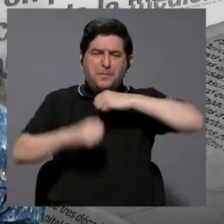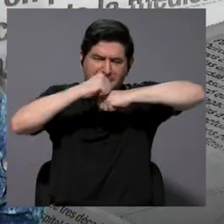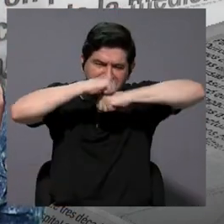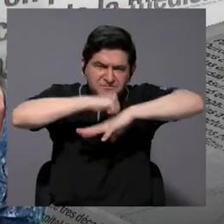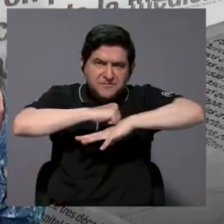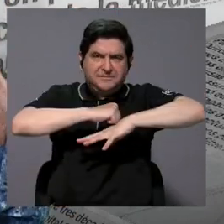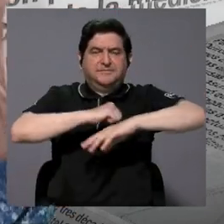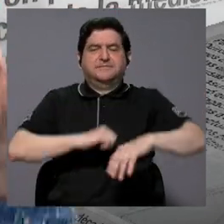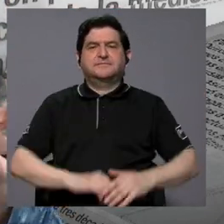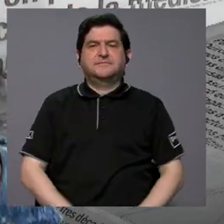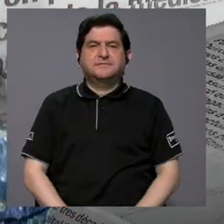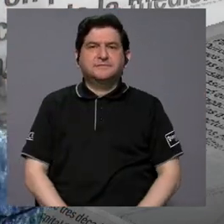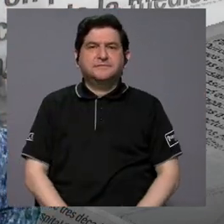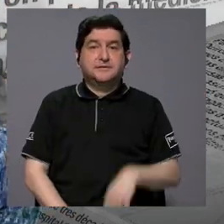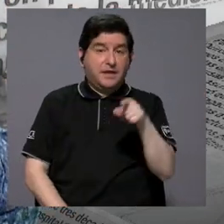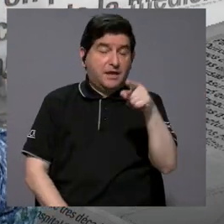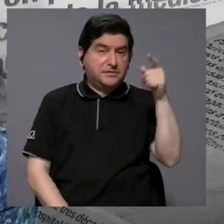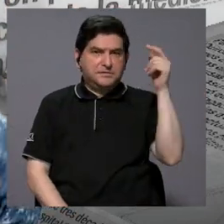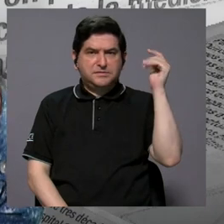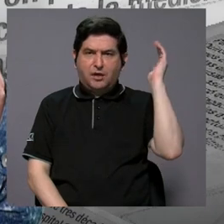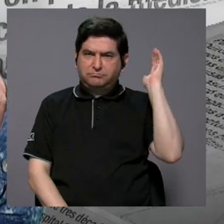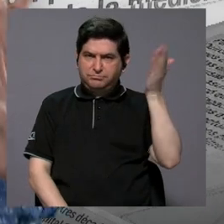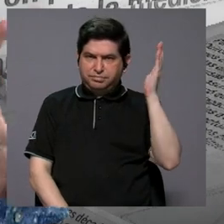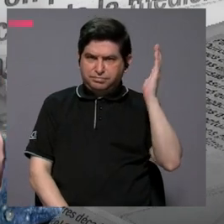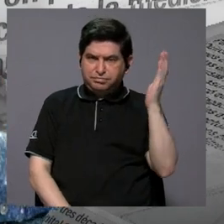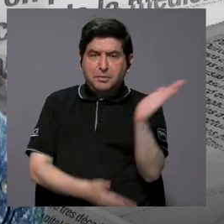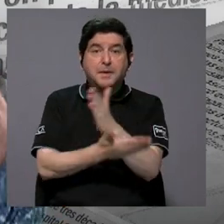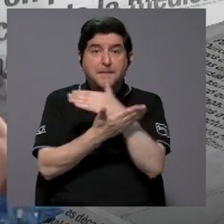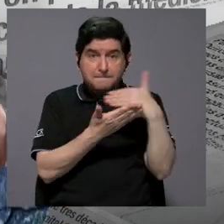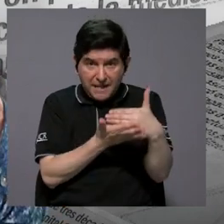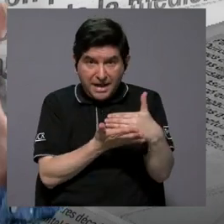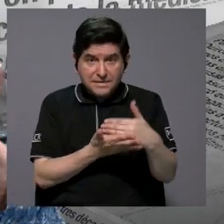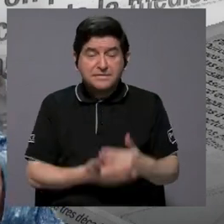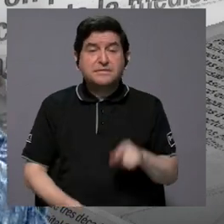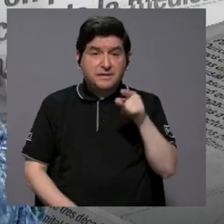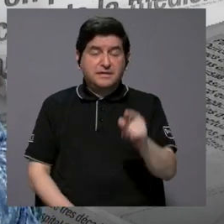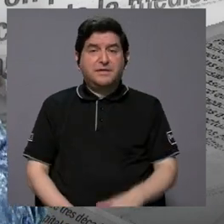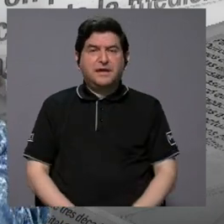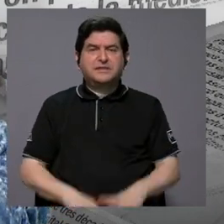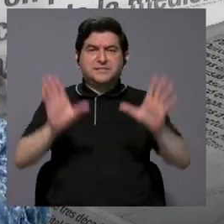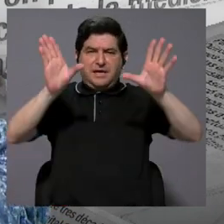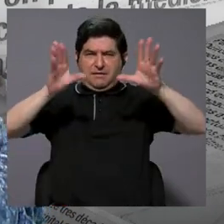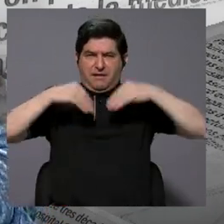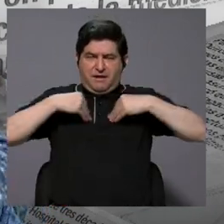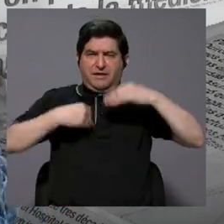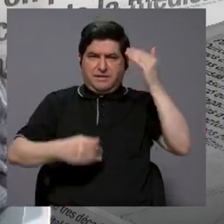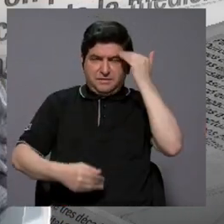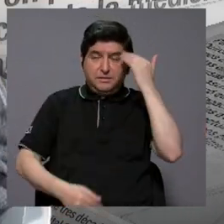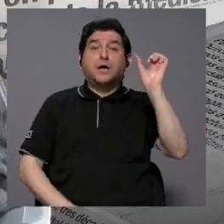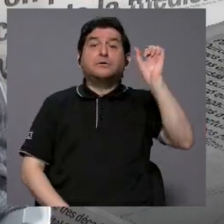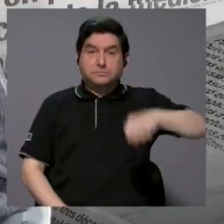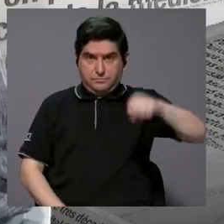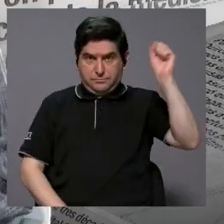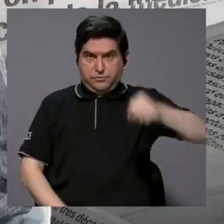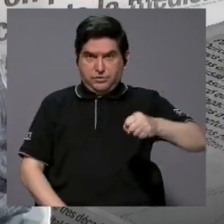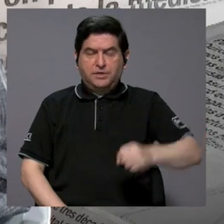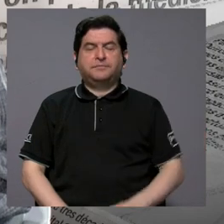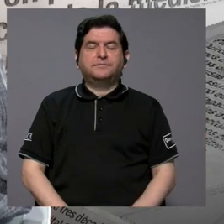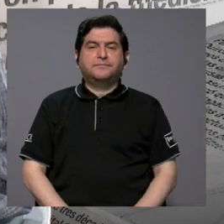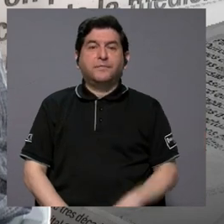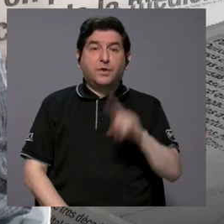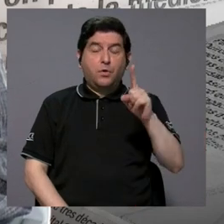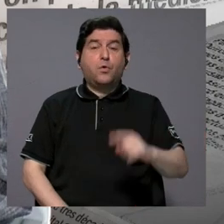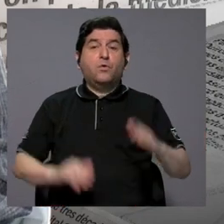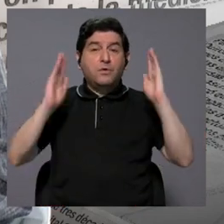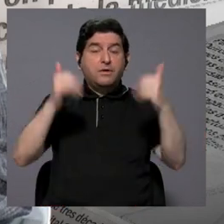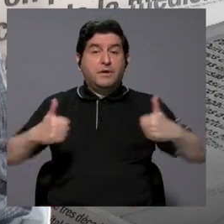tenemos. ¿Es esta exposición parte de esa apropiación del conocimiento? Indiscutiblemente. Es uno